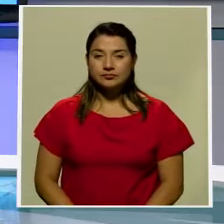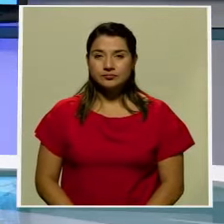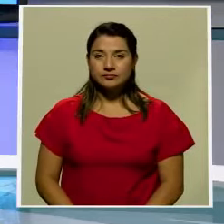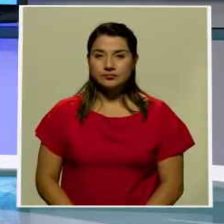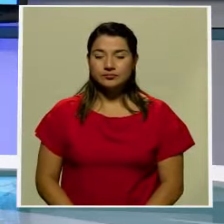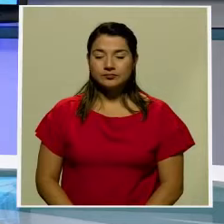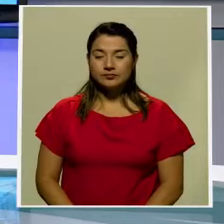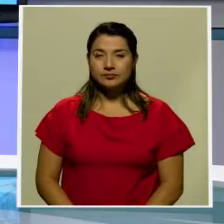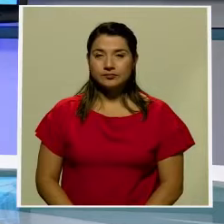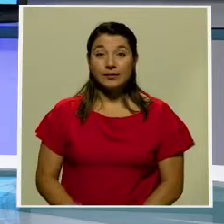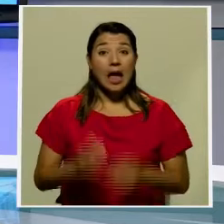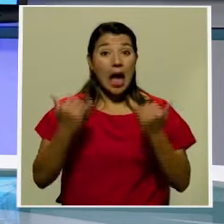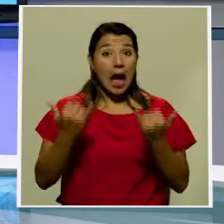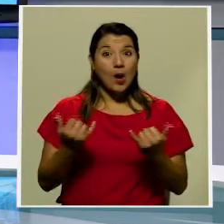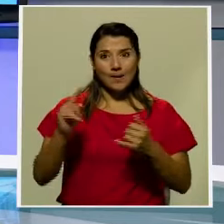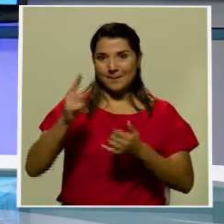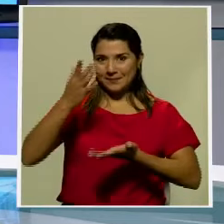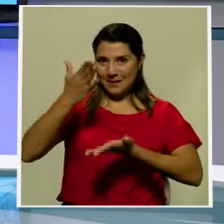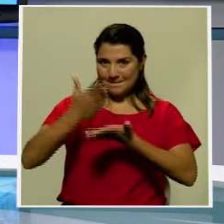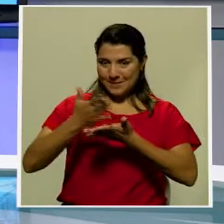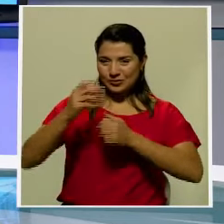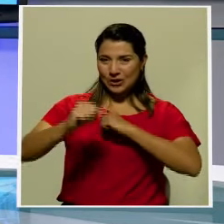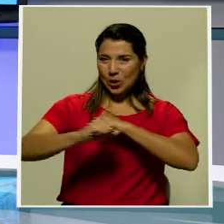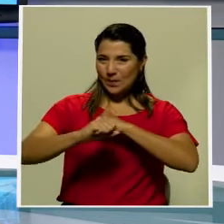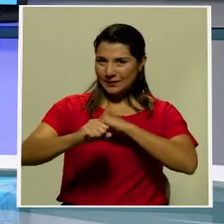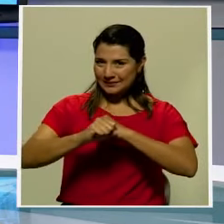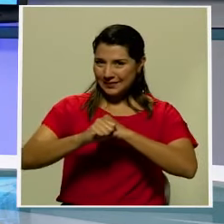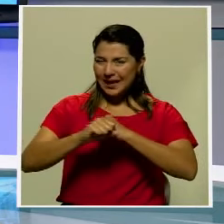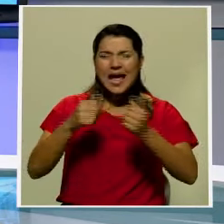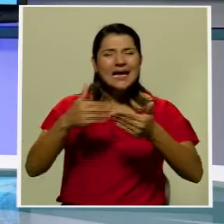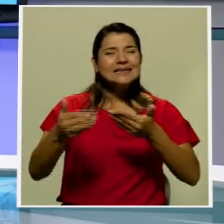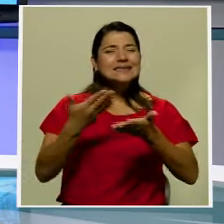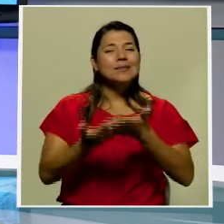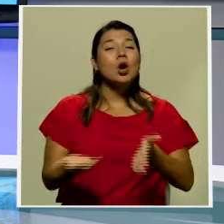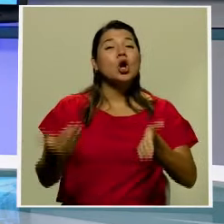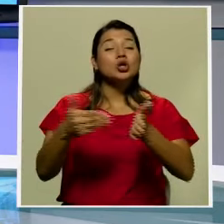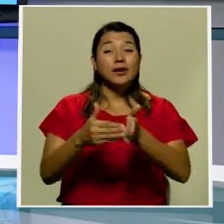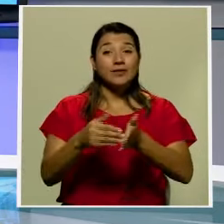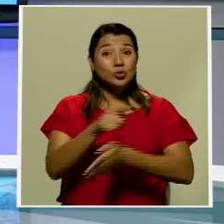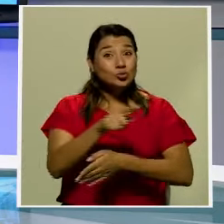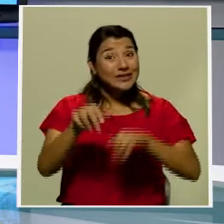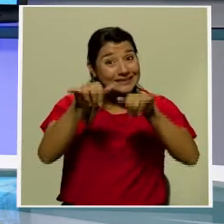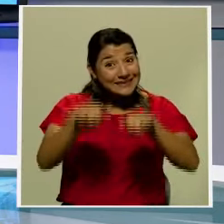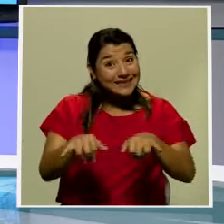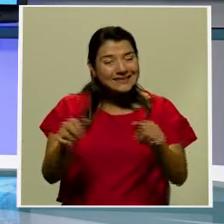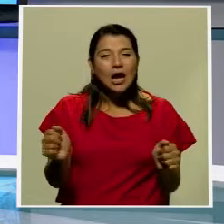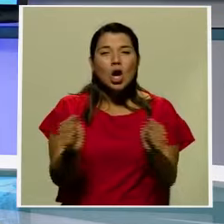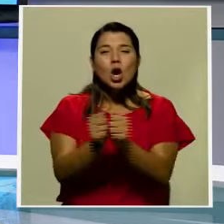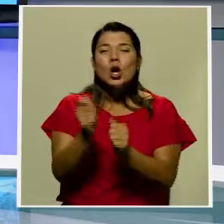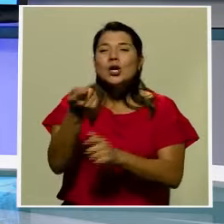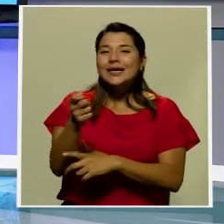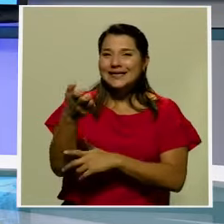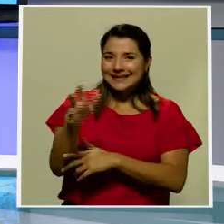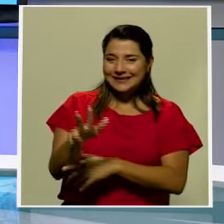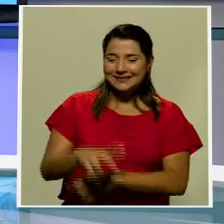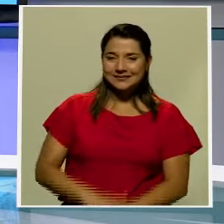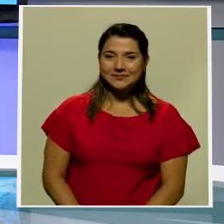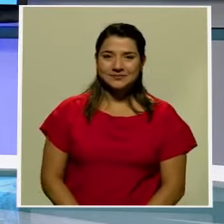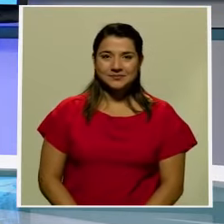vamos a hacer nuestra primera pausa comercial y ya regresamos quédese con la señal de Canal 13